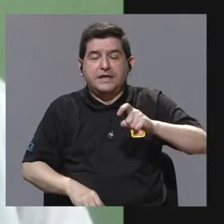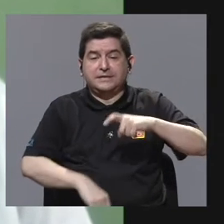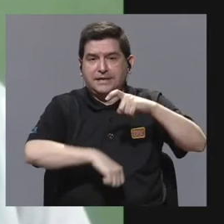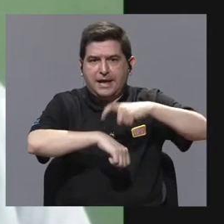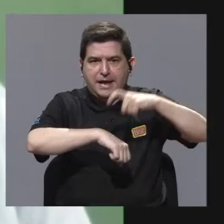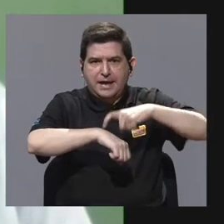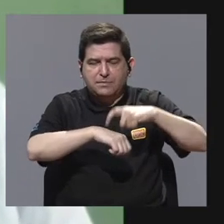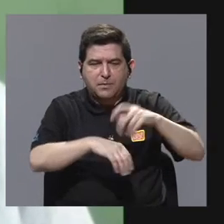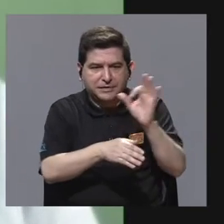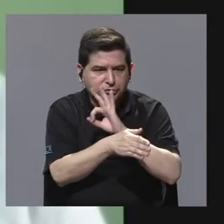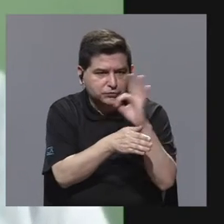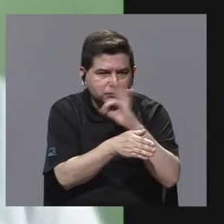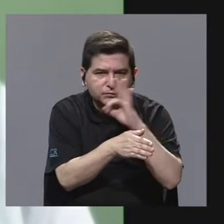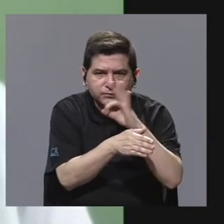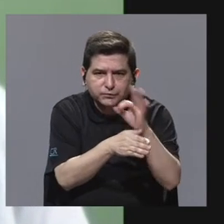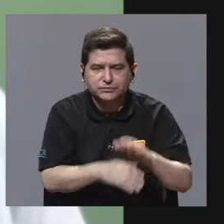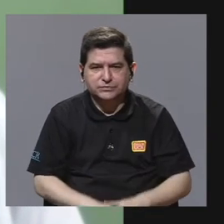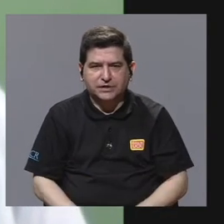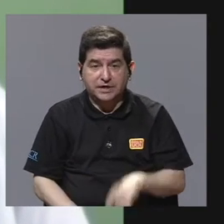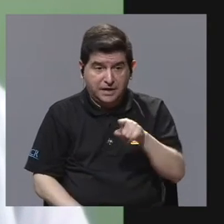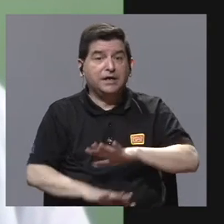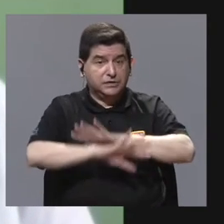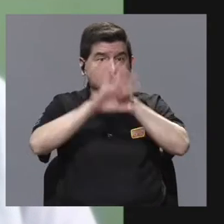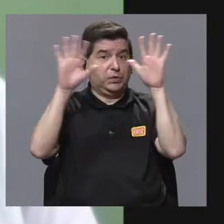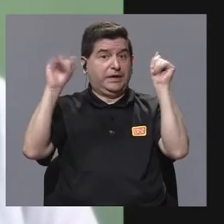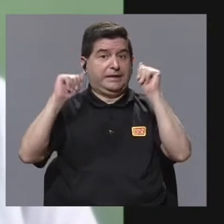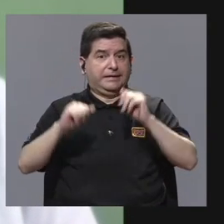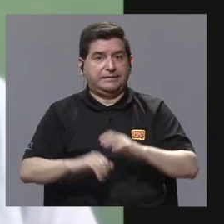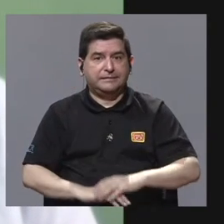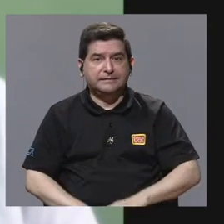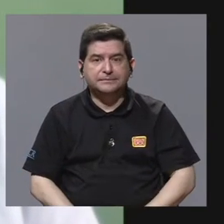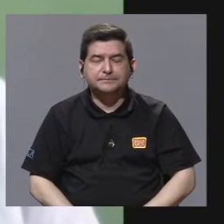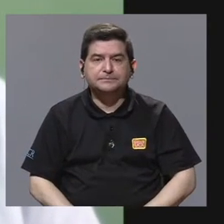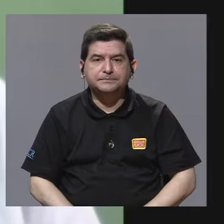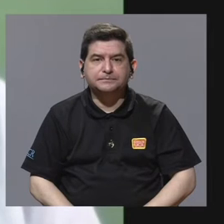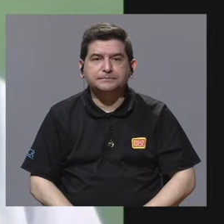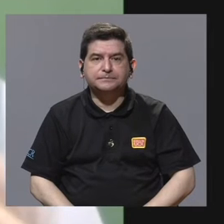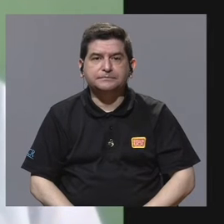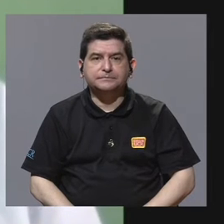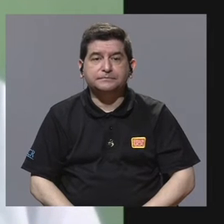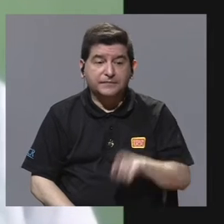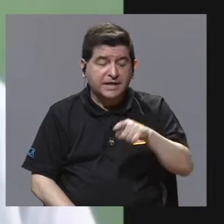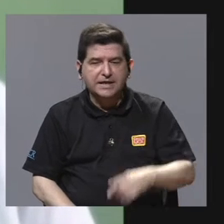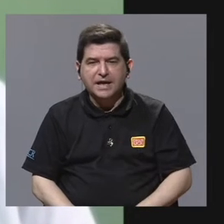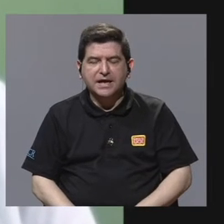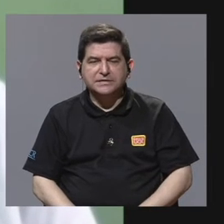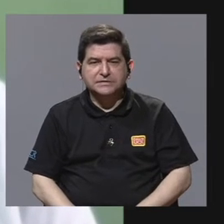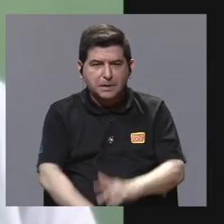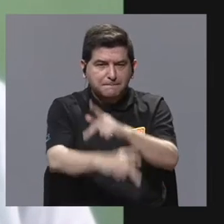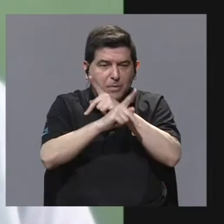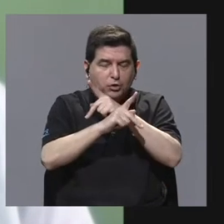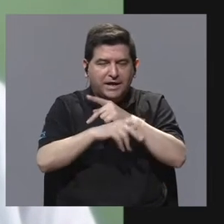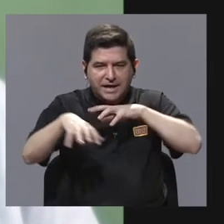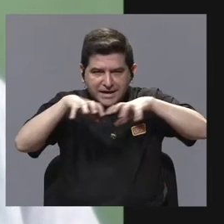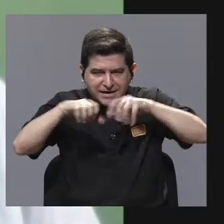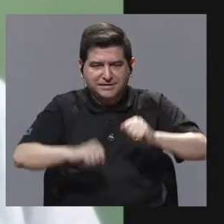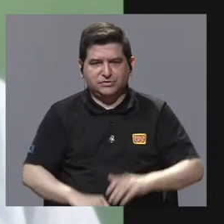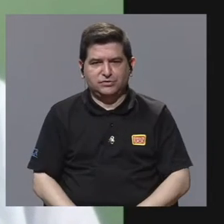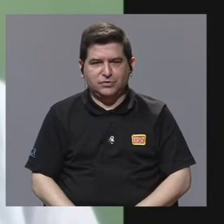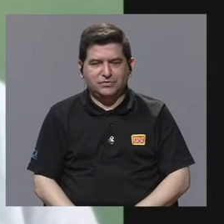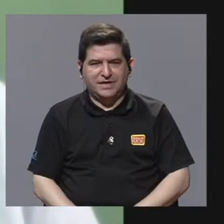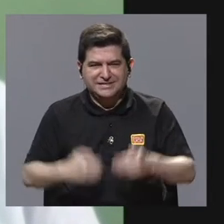en el momento de su funcionamiento, hay que ser claros, es aislar esa radiación, ¿verdad?